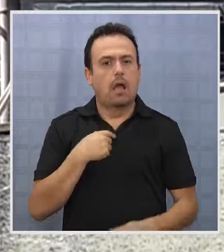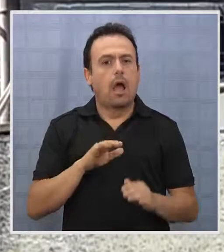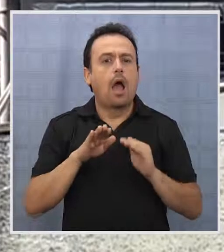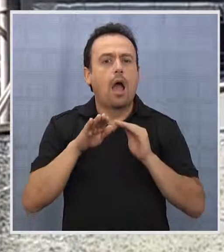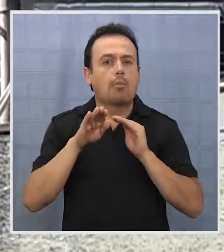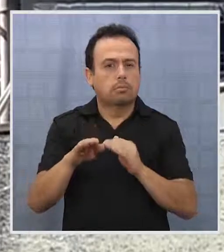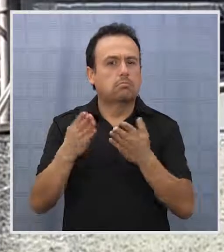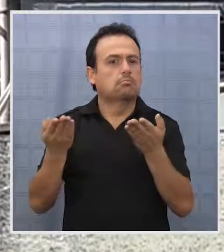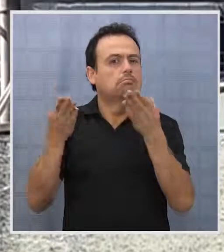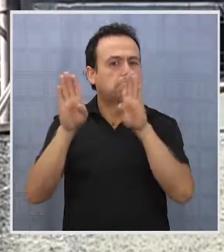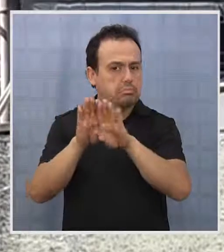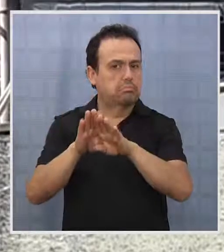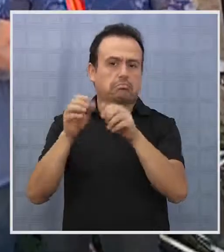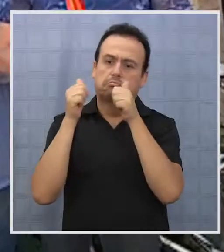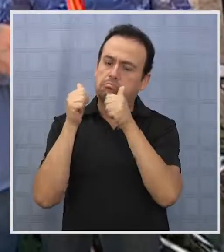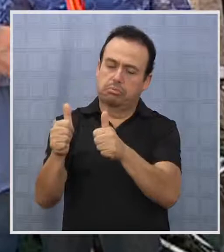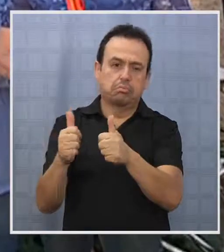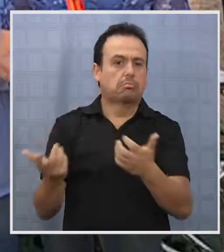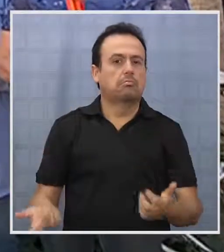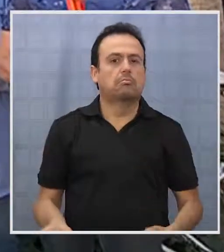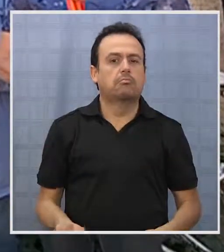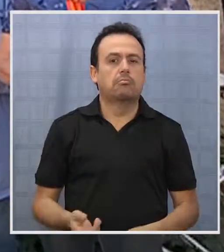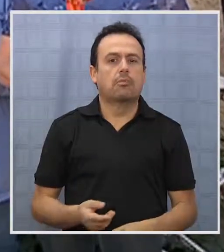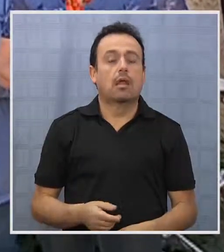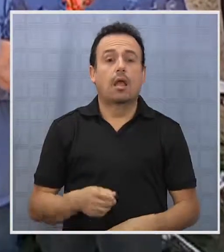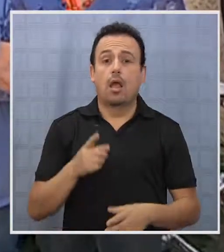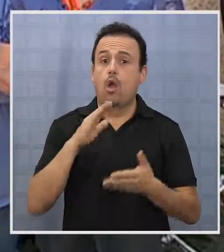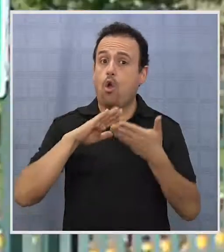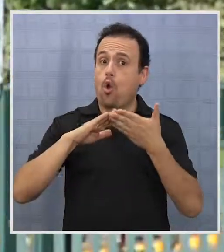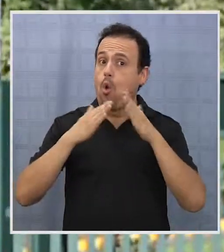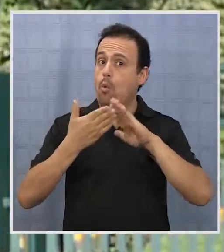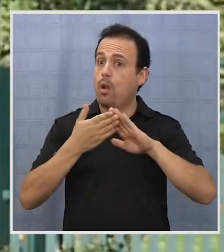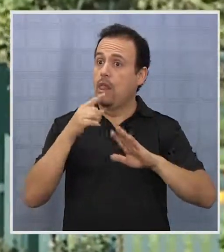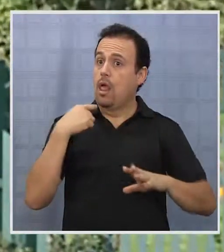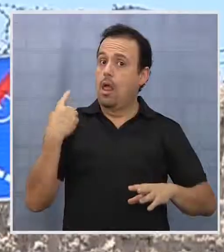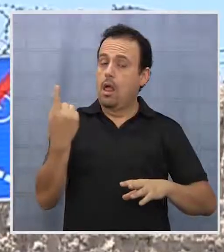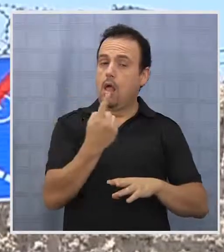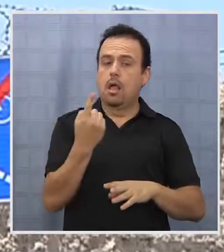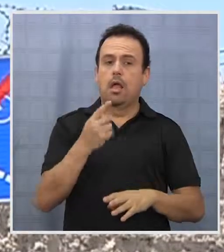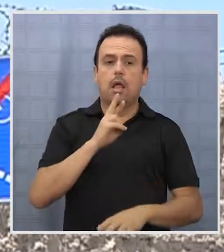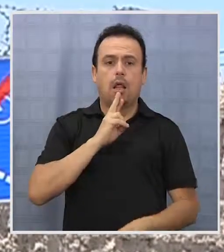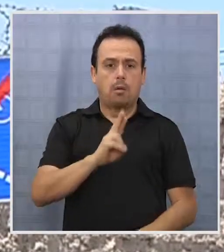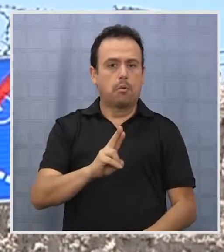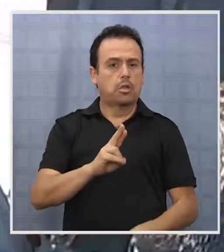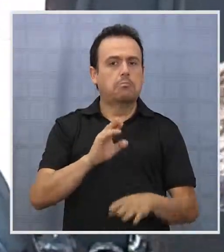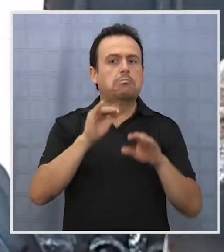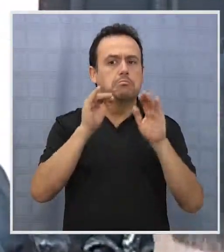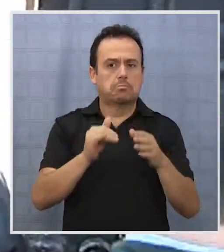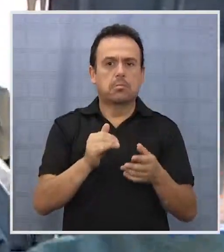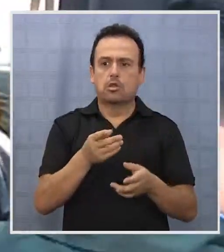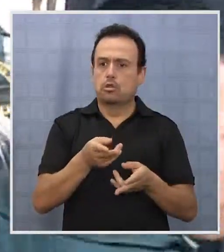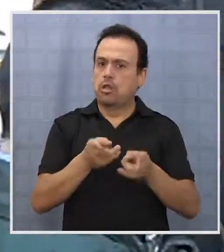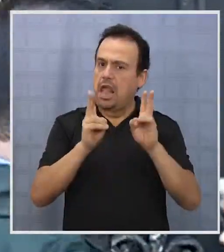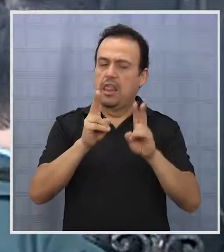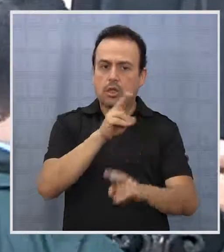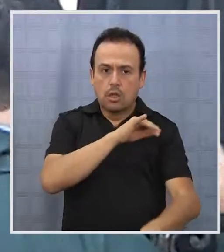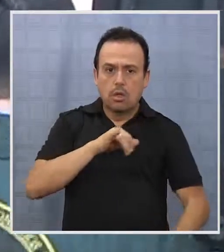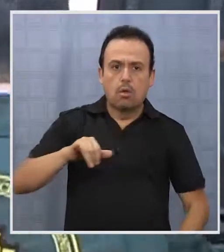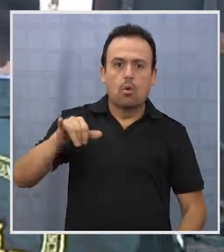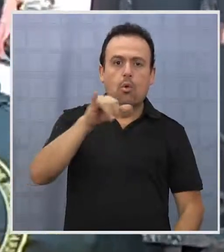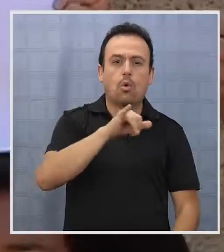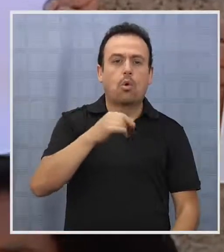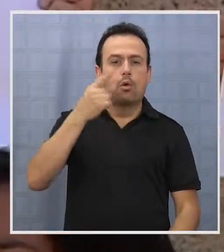este penal se haya cerrado. Para la comunidad la medida responde a la igualdad de los derechos ciudadanos poniendo